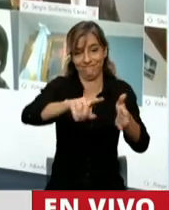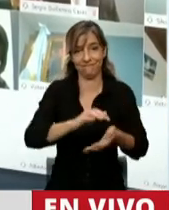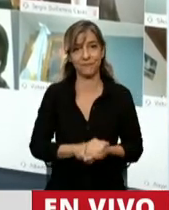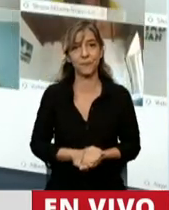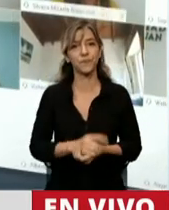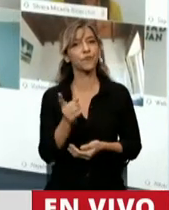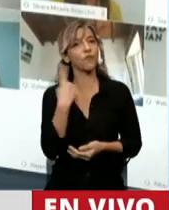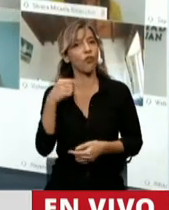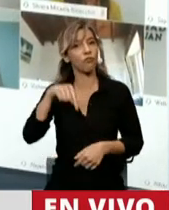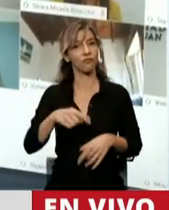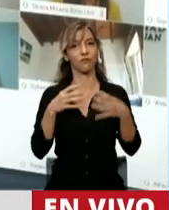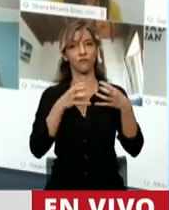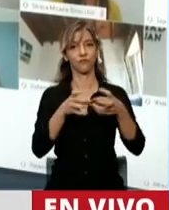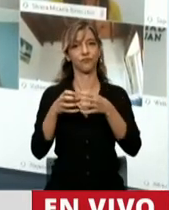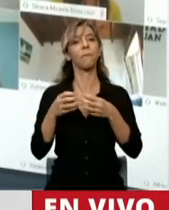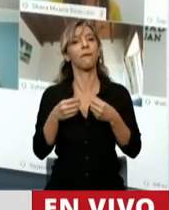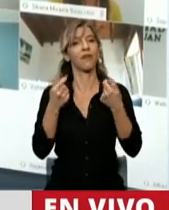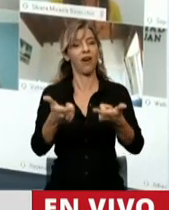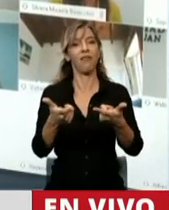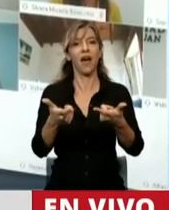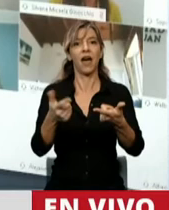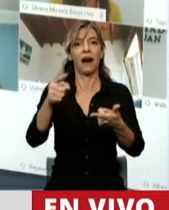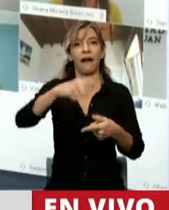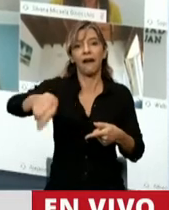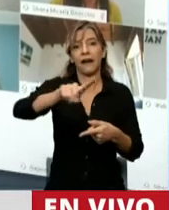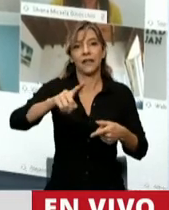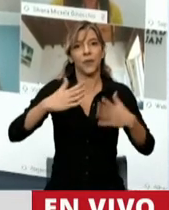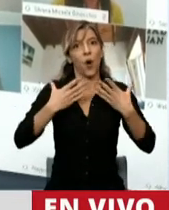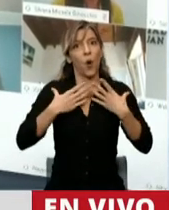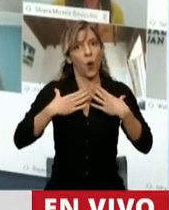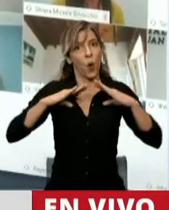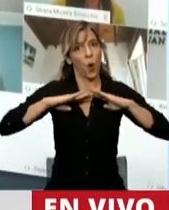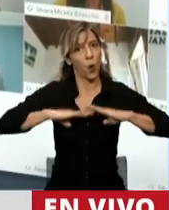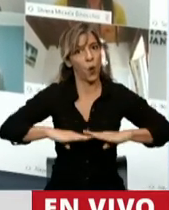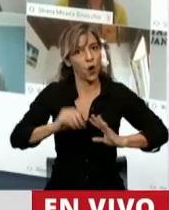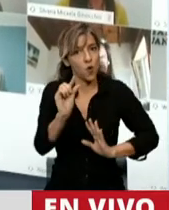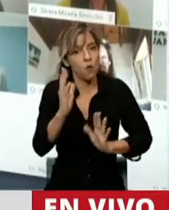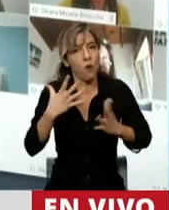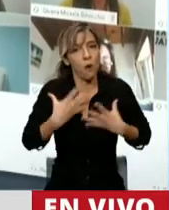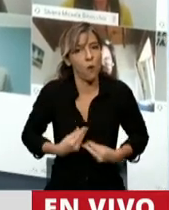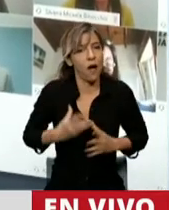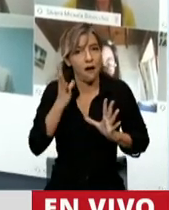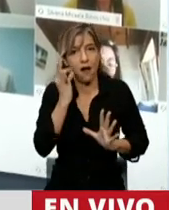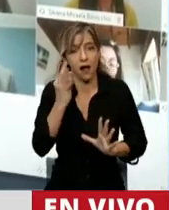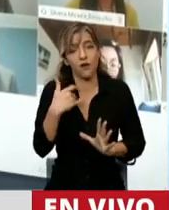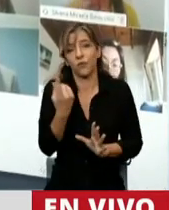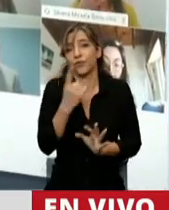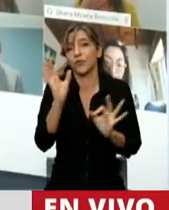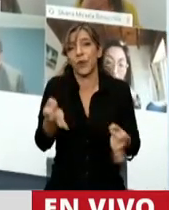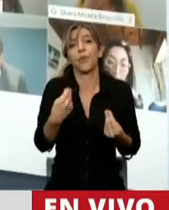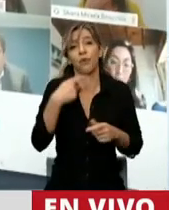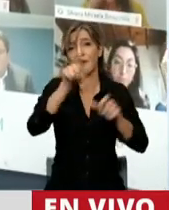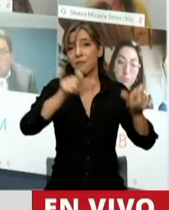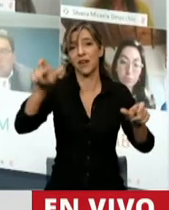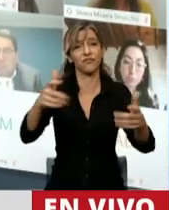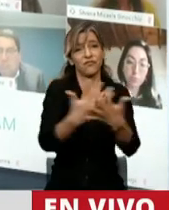para dar señales, para generar alivios. El atributo más importante de una nación es su gente y la gente la está pasando mal. Eso duele